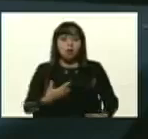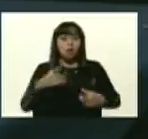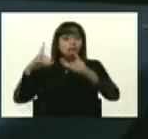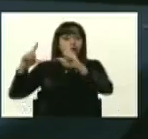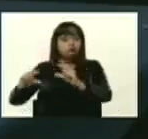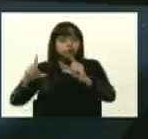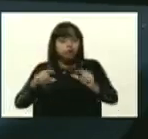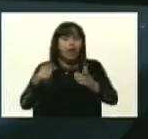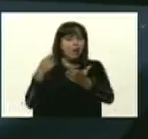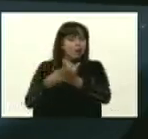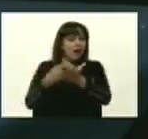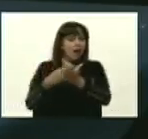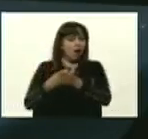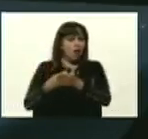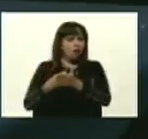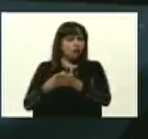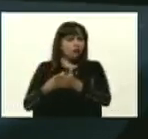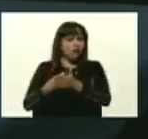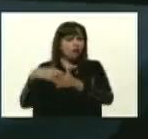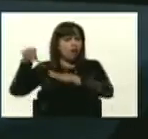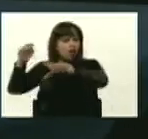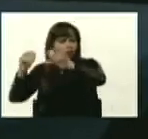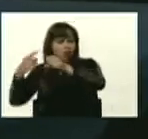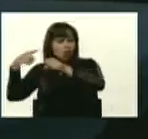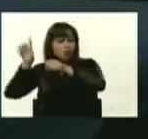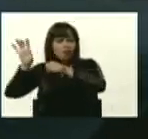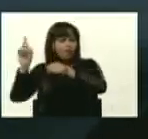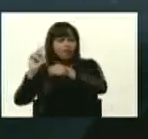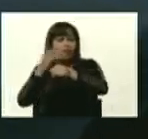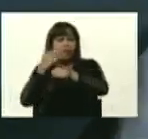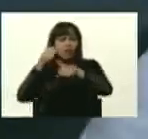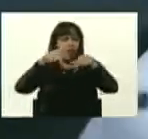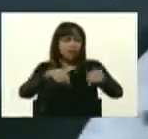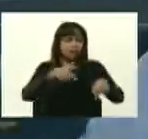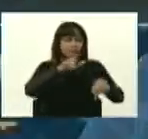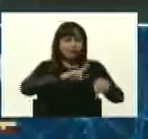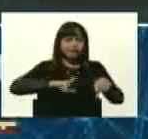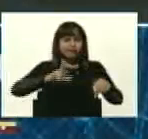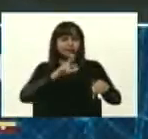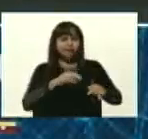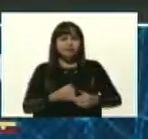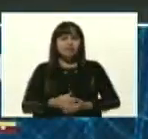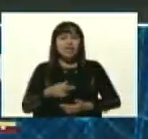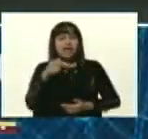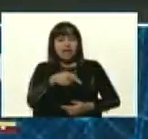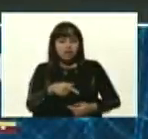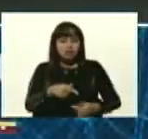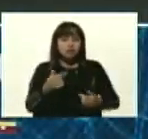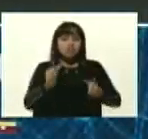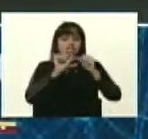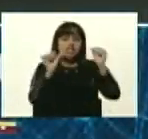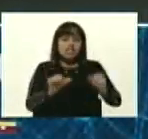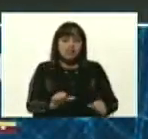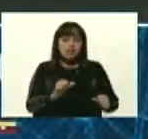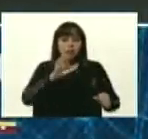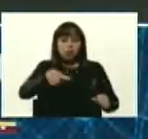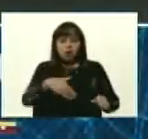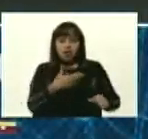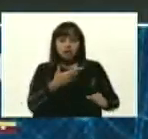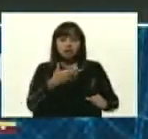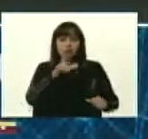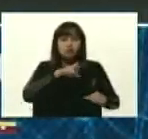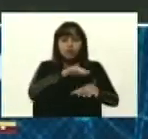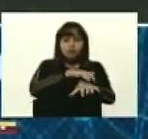los costos, los costos de importar. Pero además de eso, es un sistema masivo. Esta